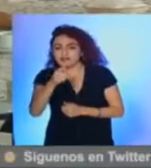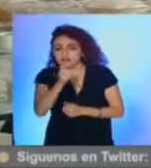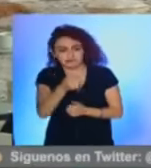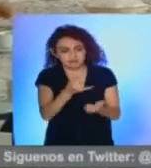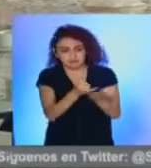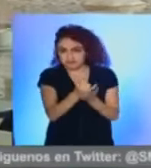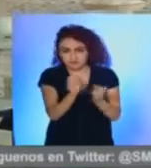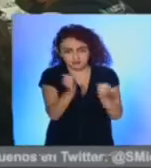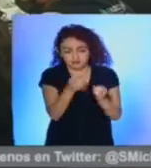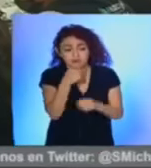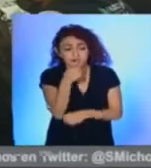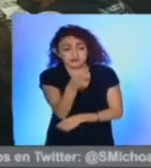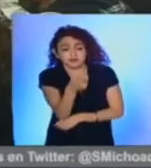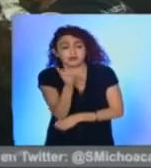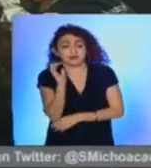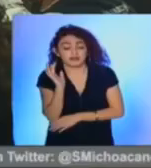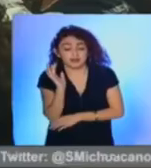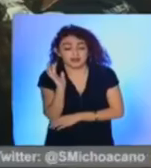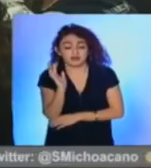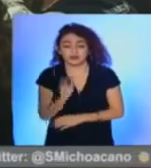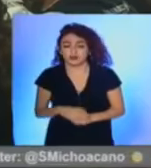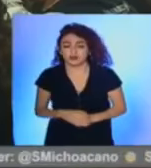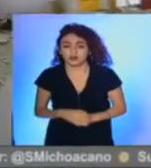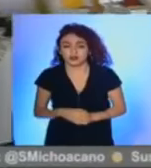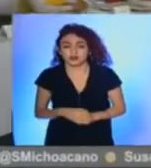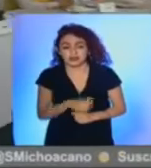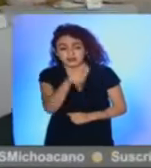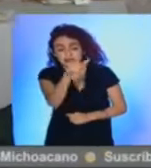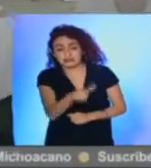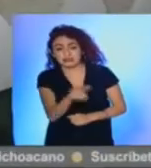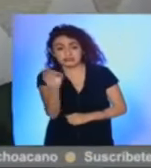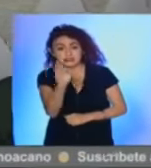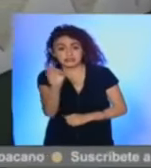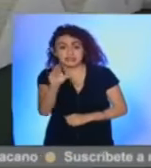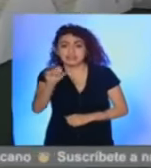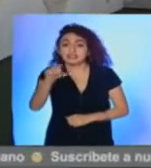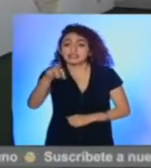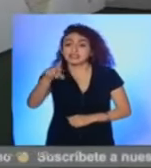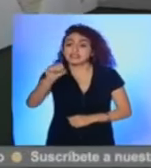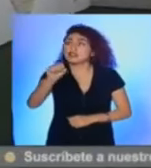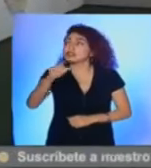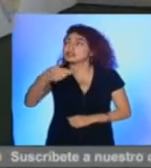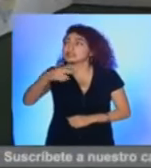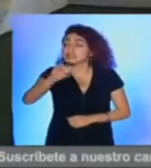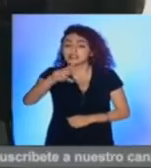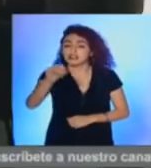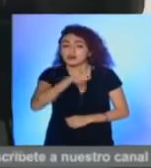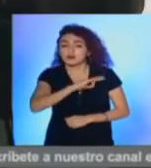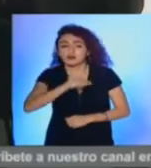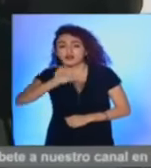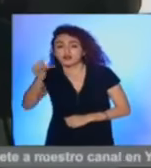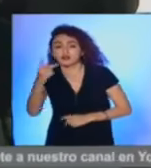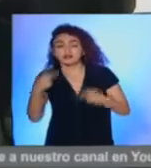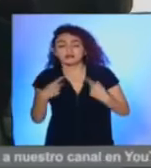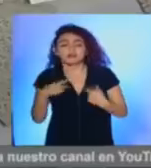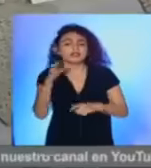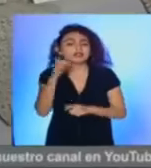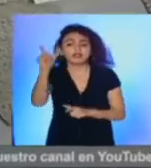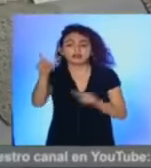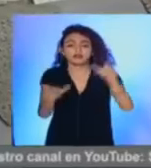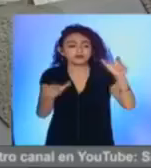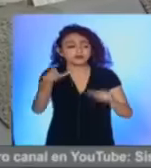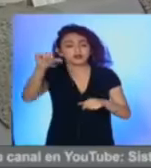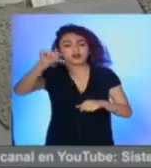definitivas él dijo y lo señaló bien se perfila Carlos Herrera Tello pero también se pueden perfilar otras personas